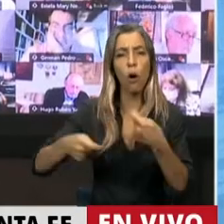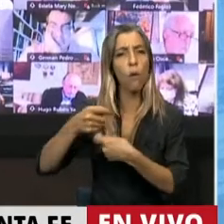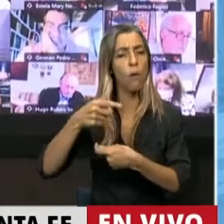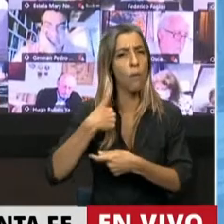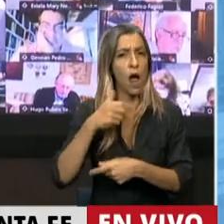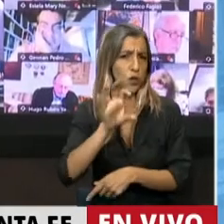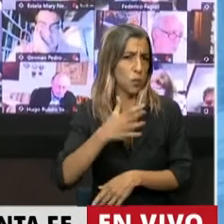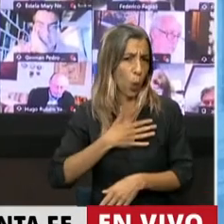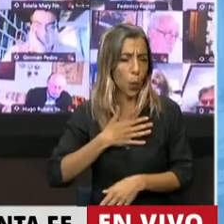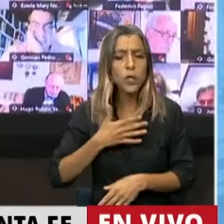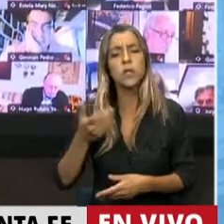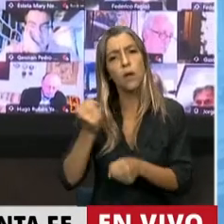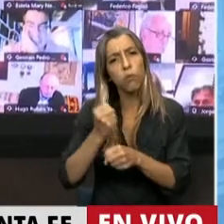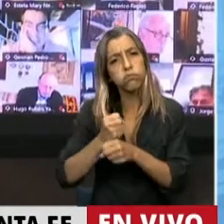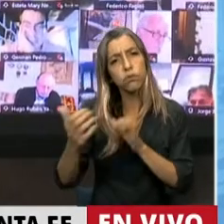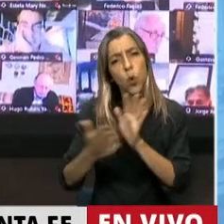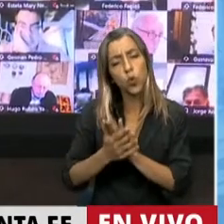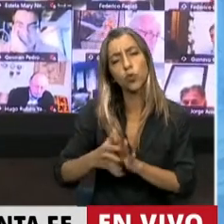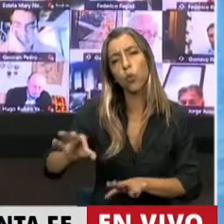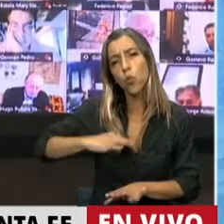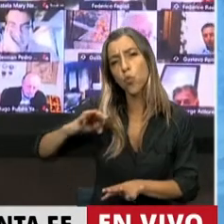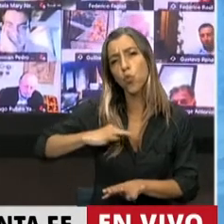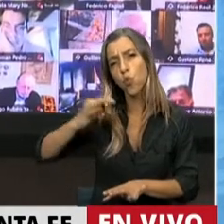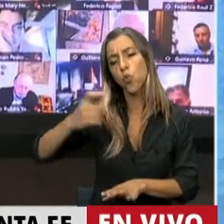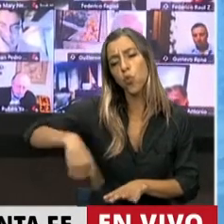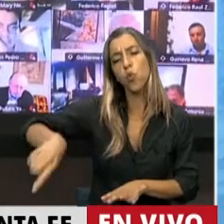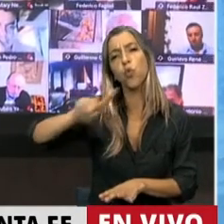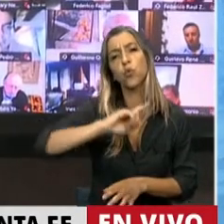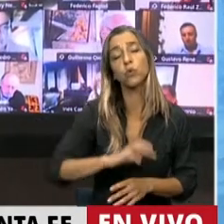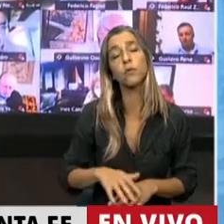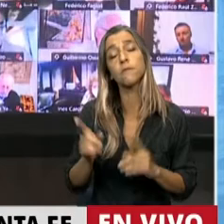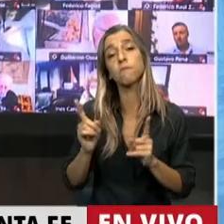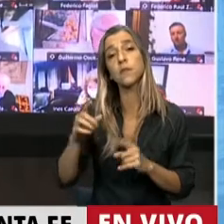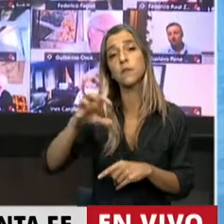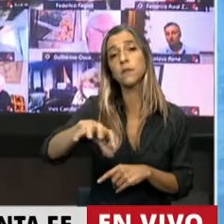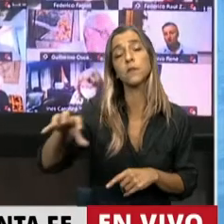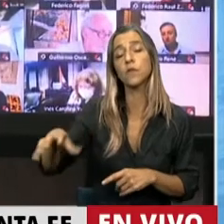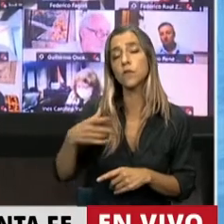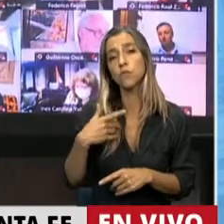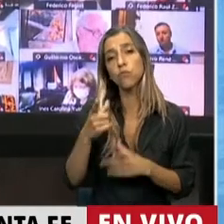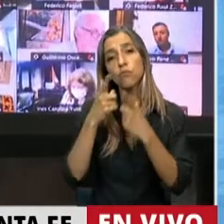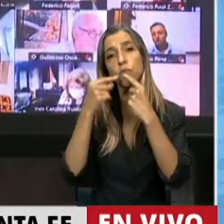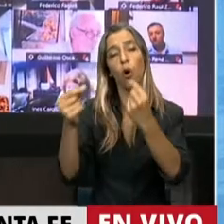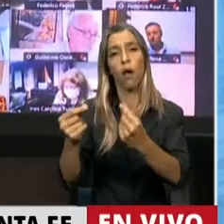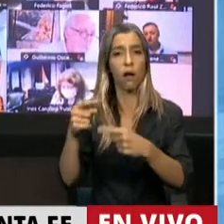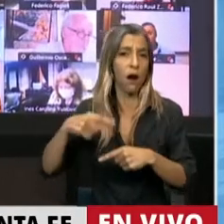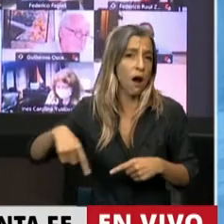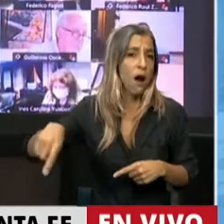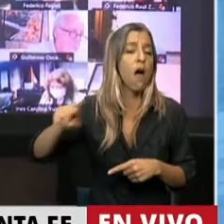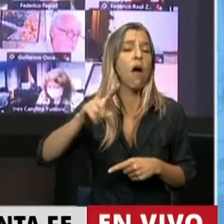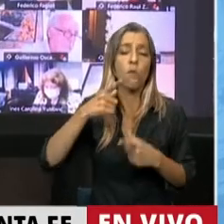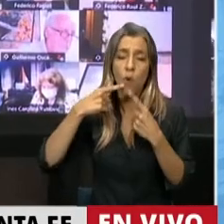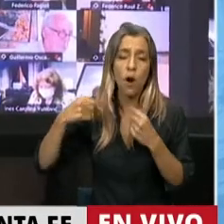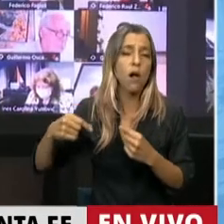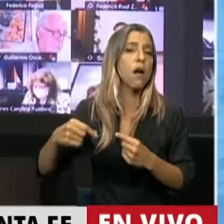lo largo de muchos años. Un viejo reclamo de esas entidades que agrupan, nuclean a la